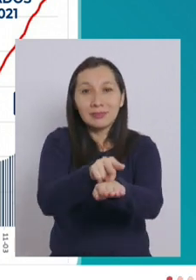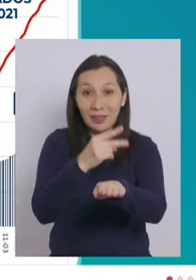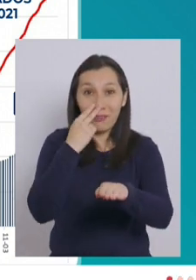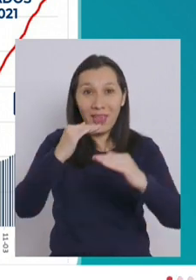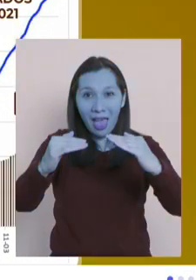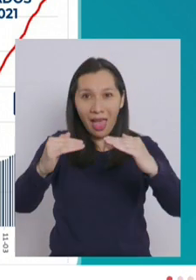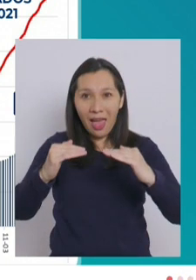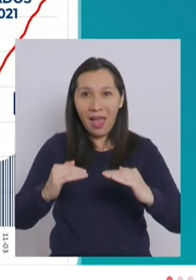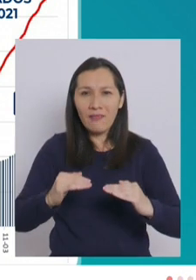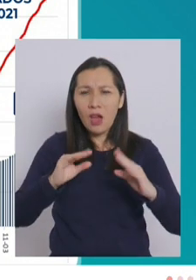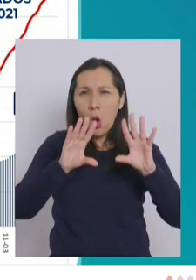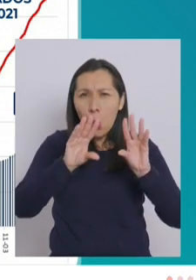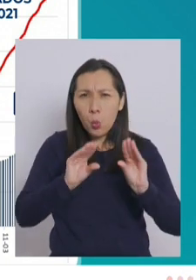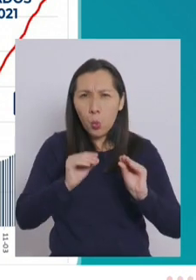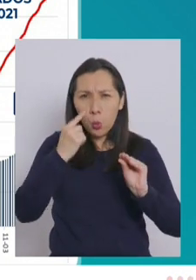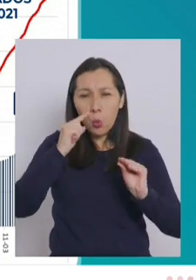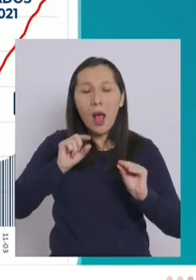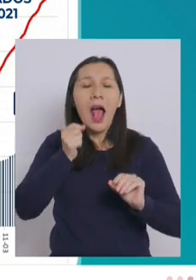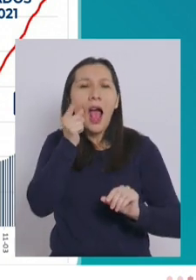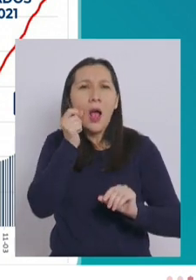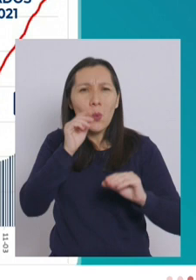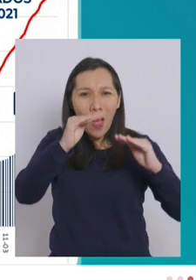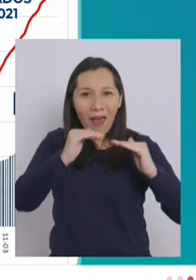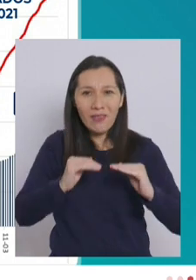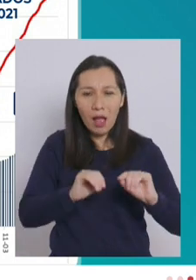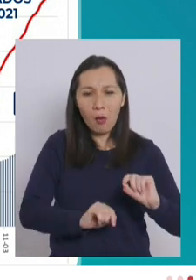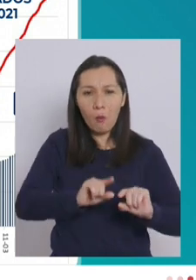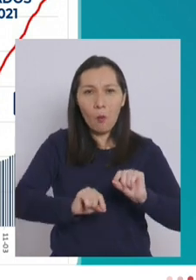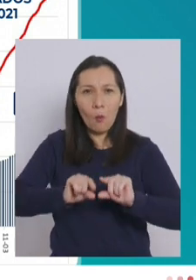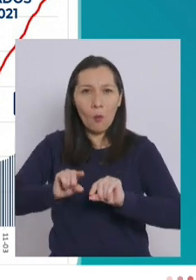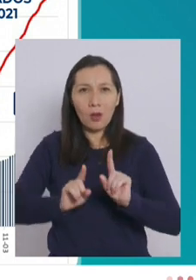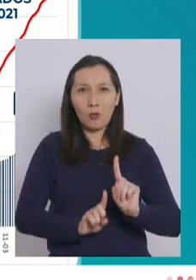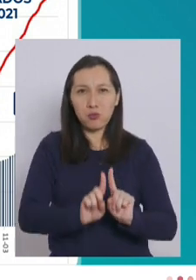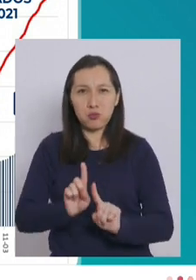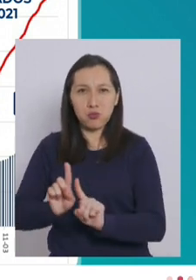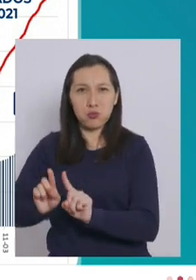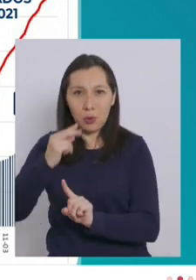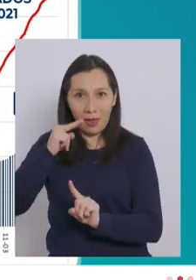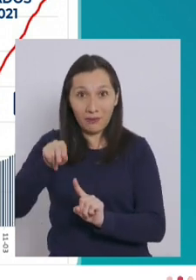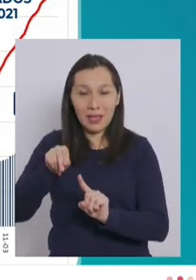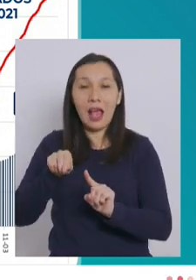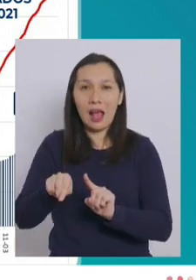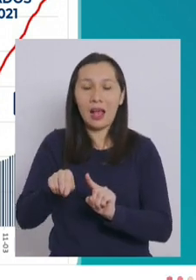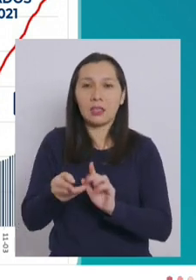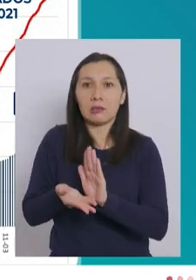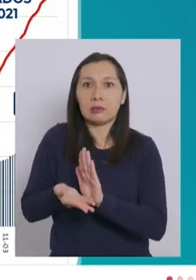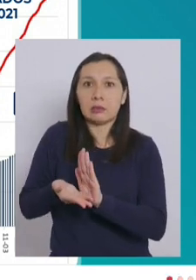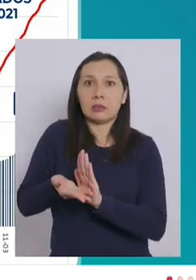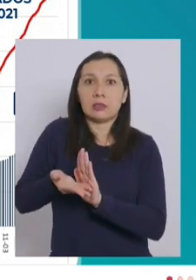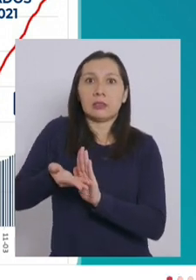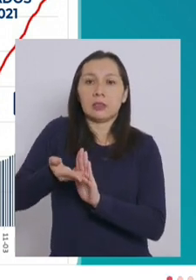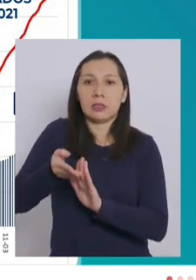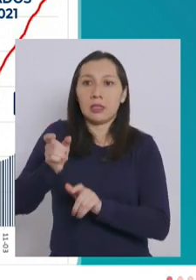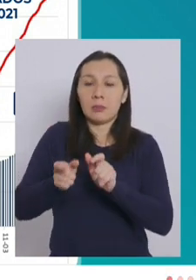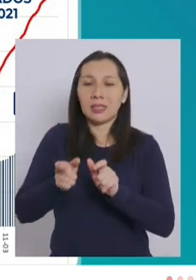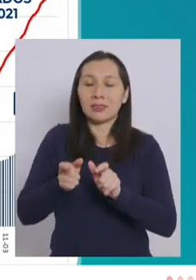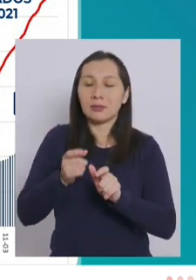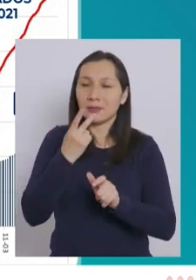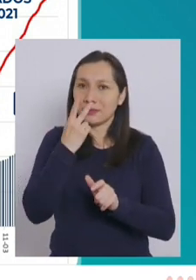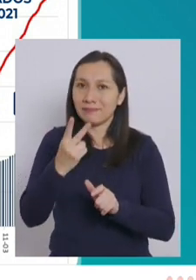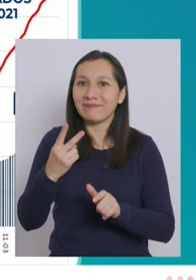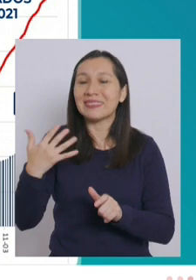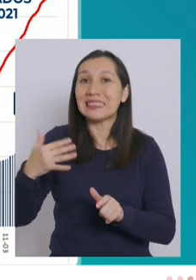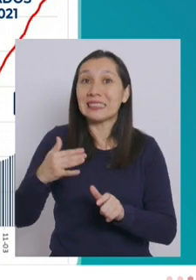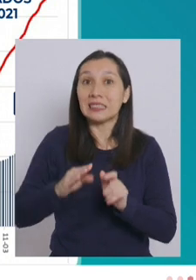ve en la línea oscura de la parte baja. Por tanto, el aumento de casos determina